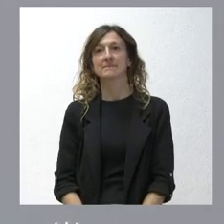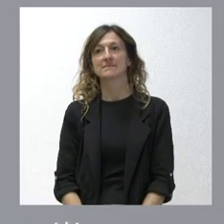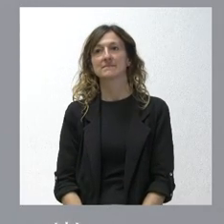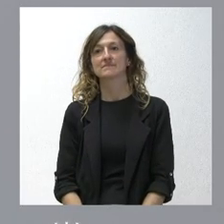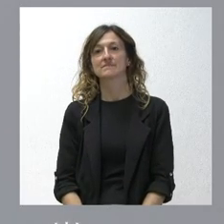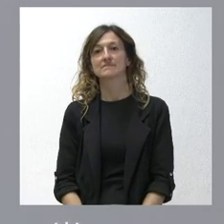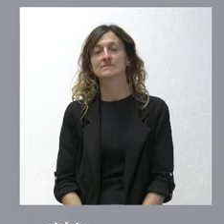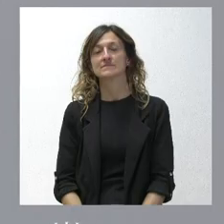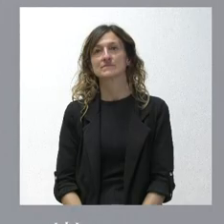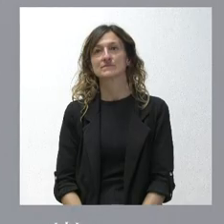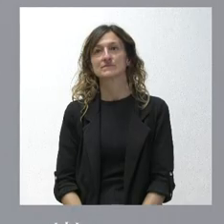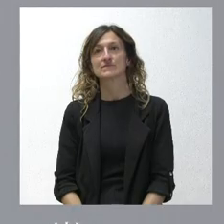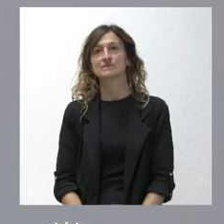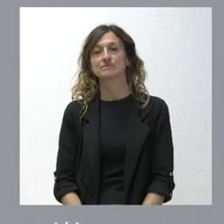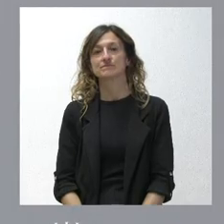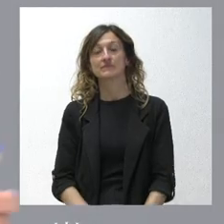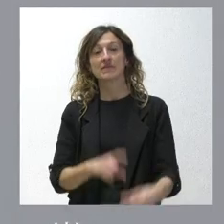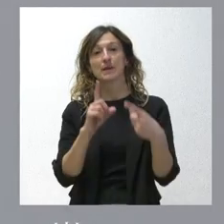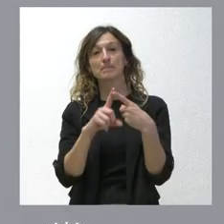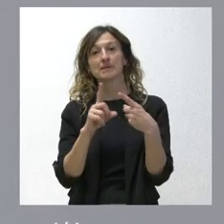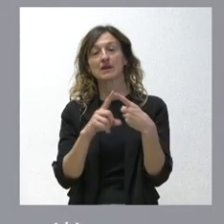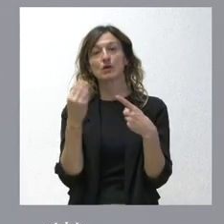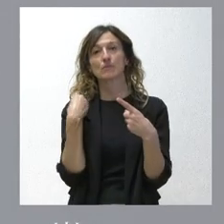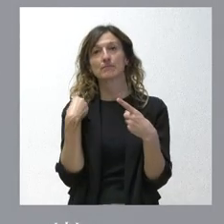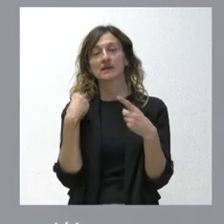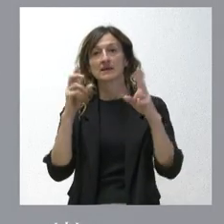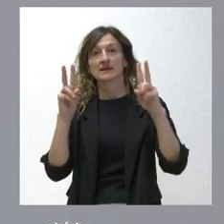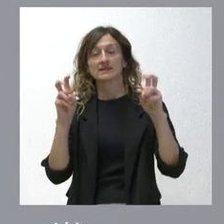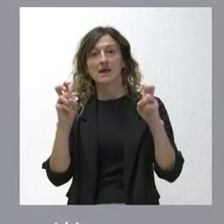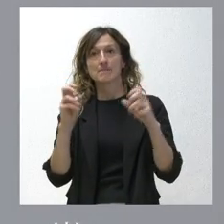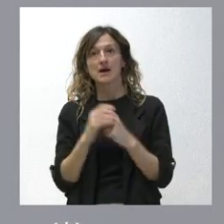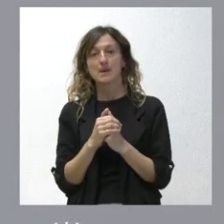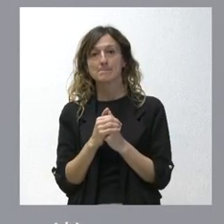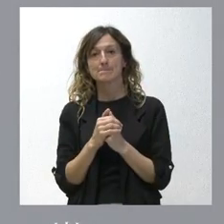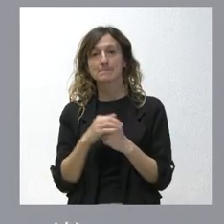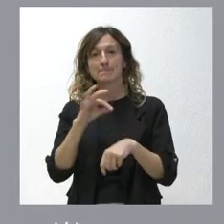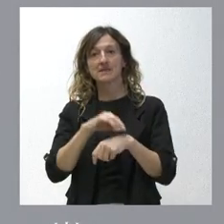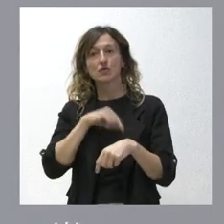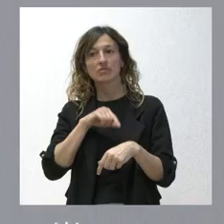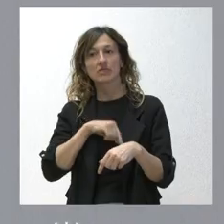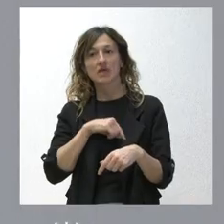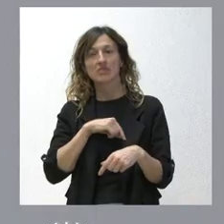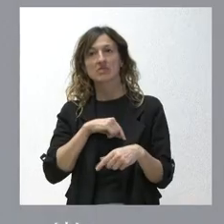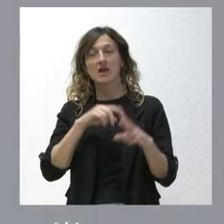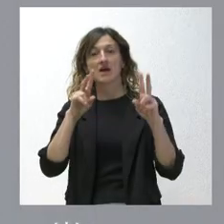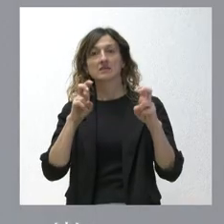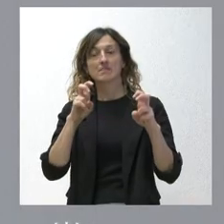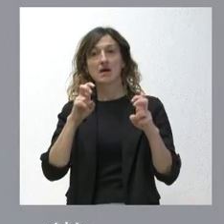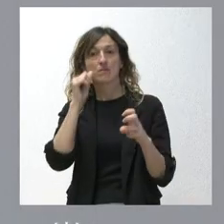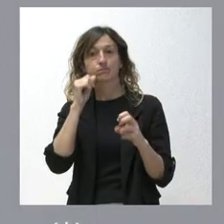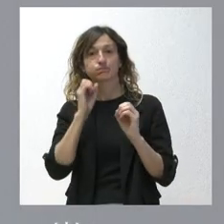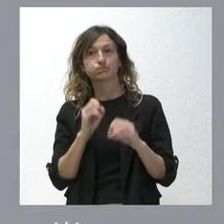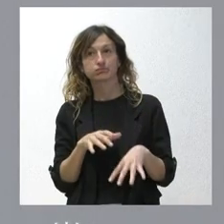Pues, en relación con el primer asunto que usted plantea el registro de objetores de conciencia en torno a la interrupción